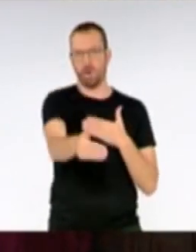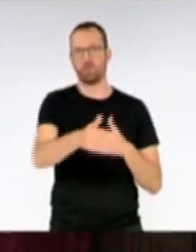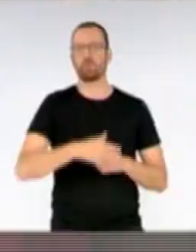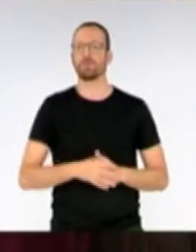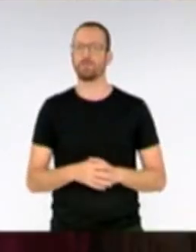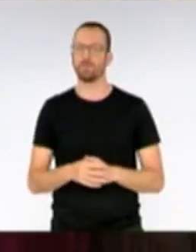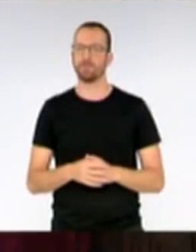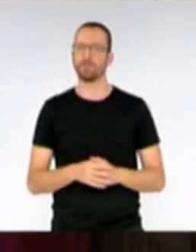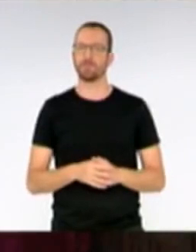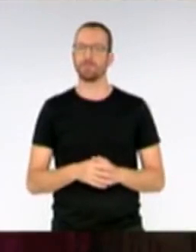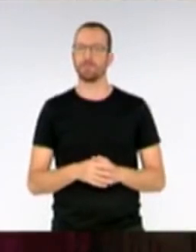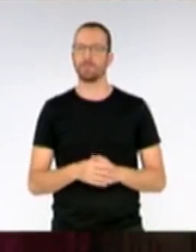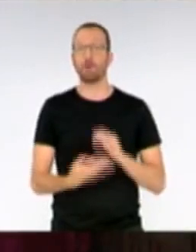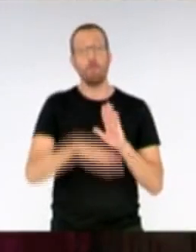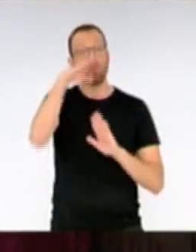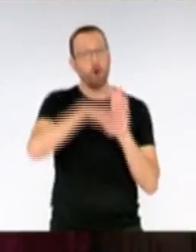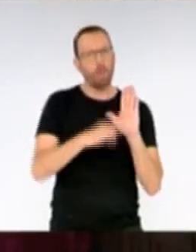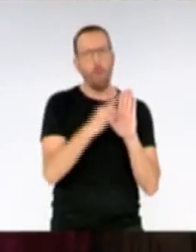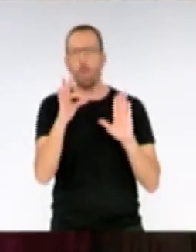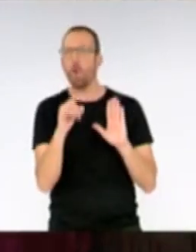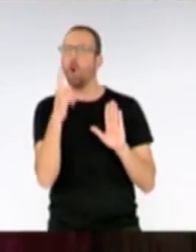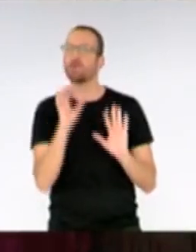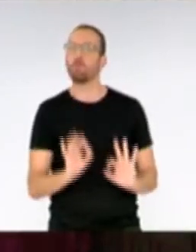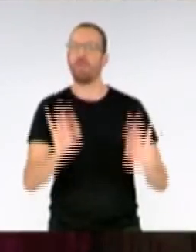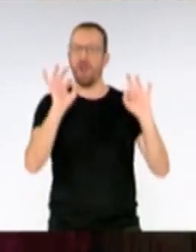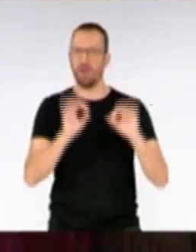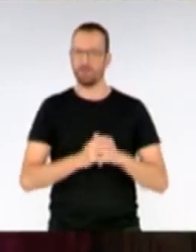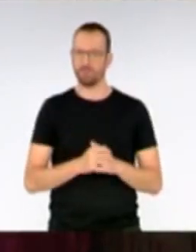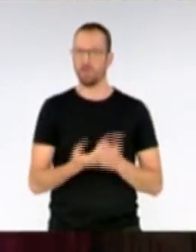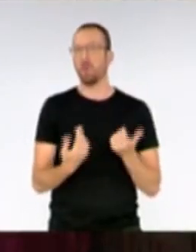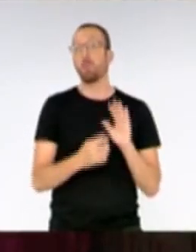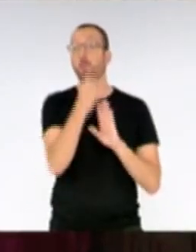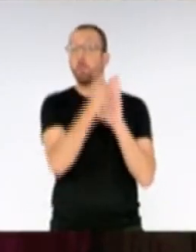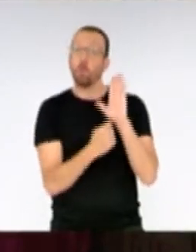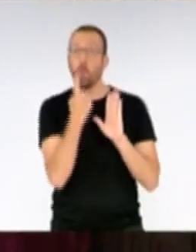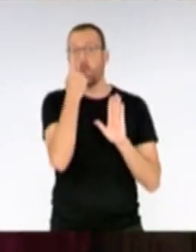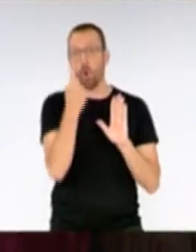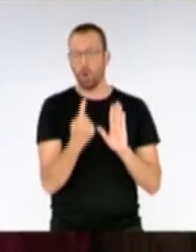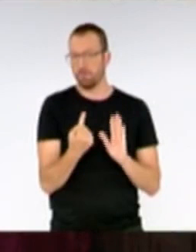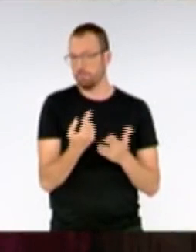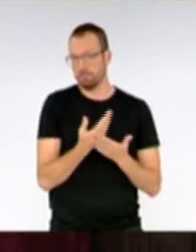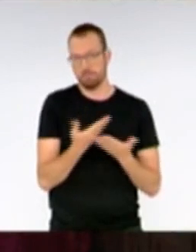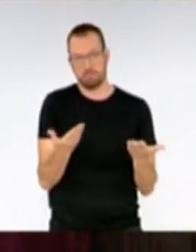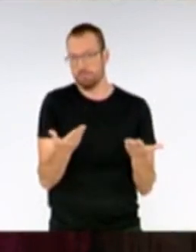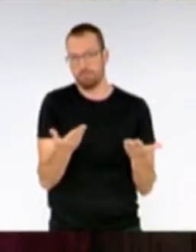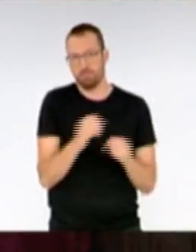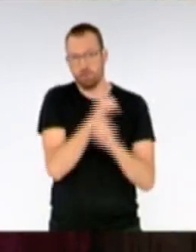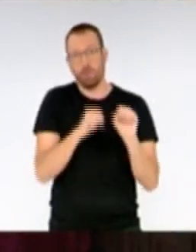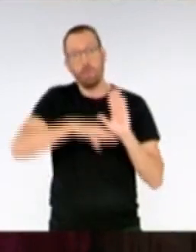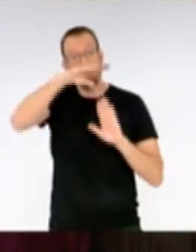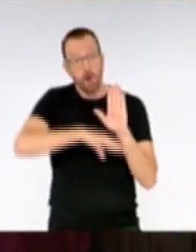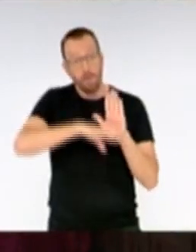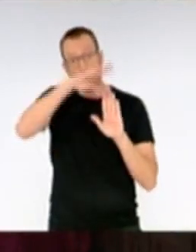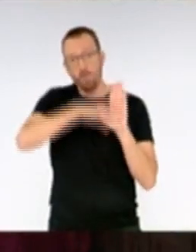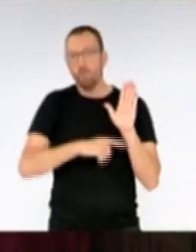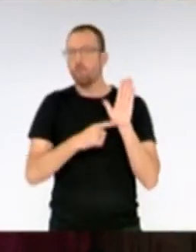28 de mayo. ¿Cuál es la medida estrella de su programa? Bueno, yo no me gustaría destacar ninguna medida estrella dentro del propio programa. Yo